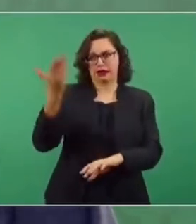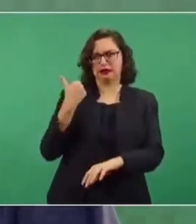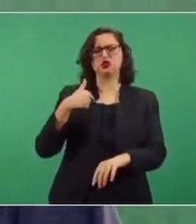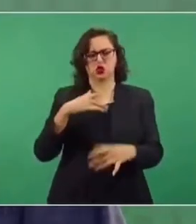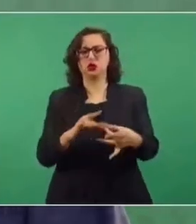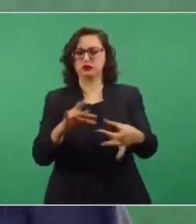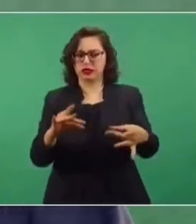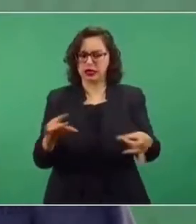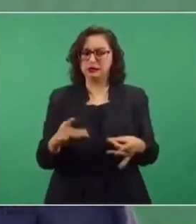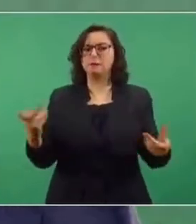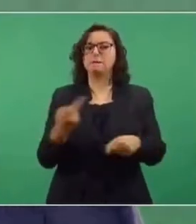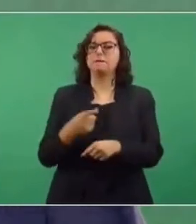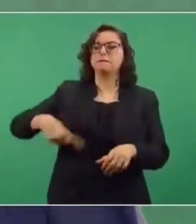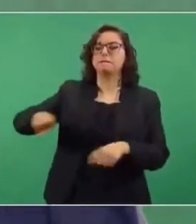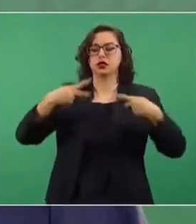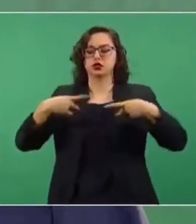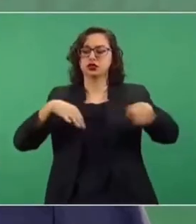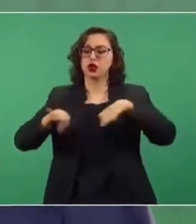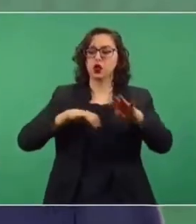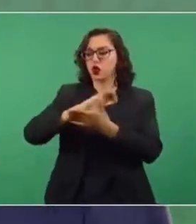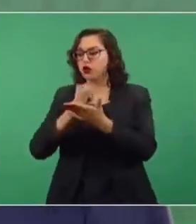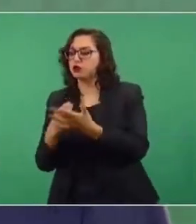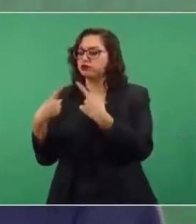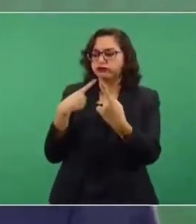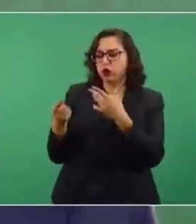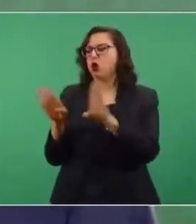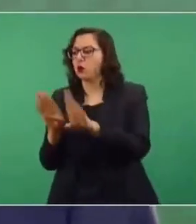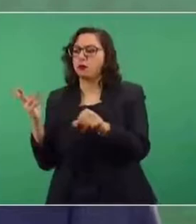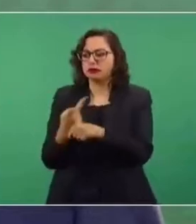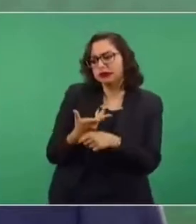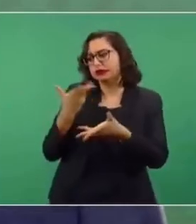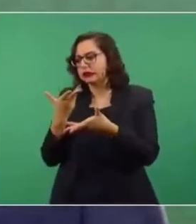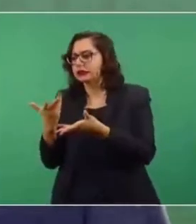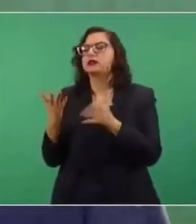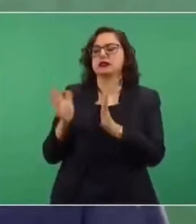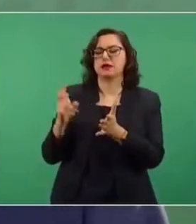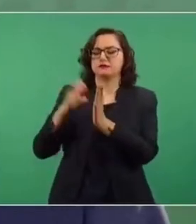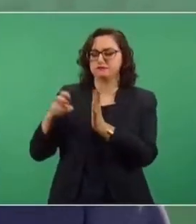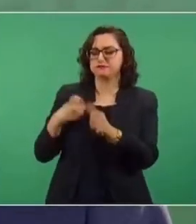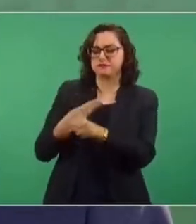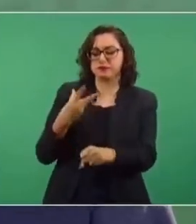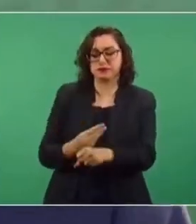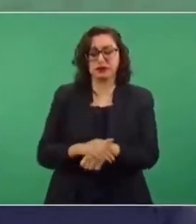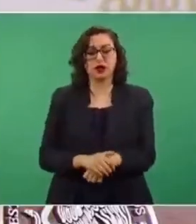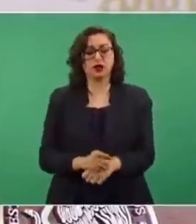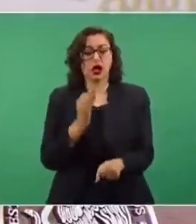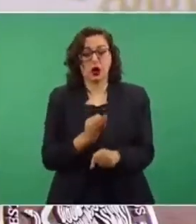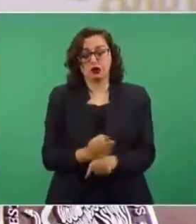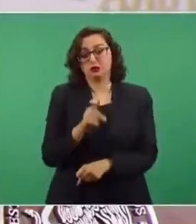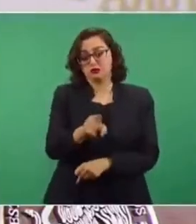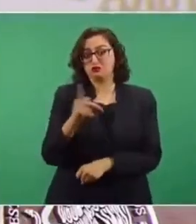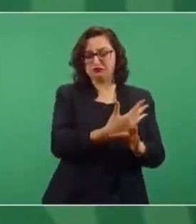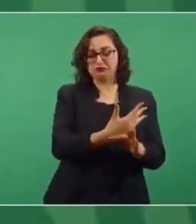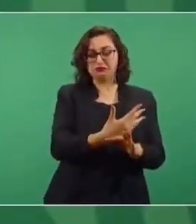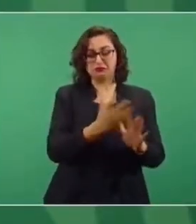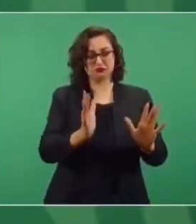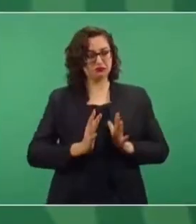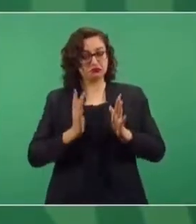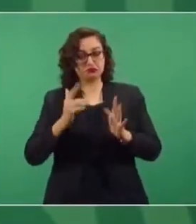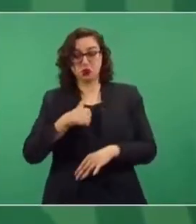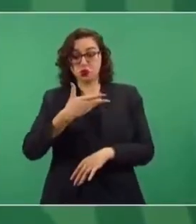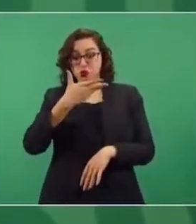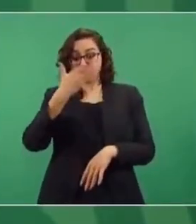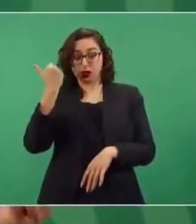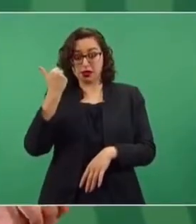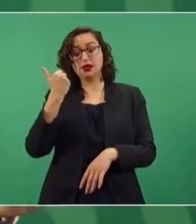negociación del contrato colectivo. Tu pregunta me ayuda a aclarar también otro asunto. El